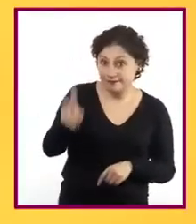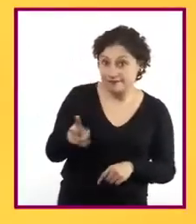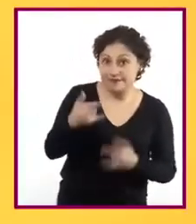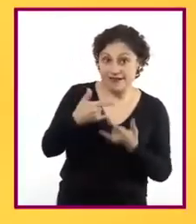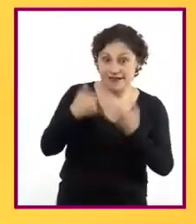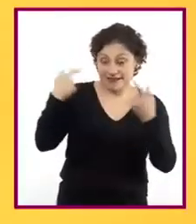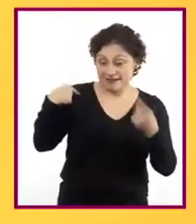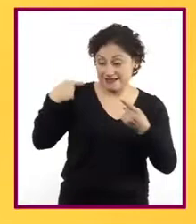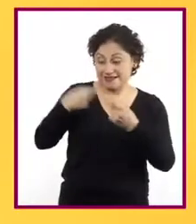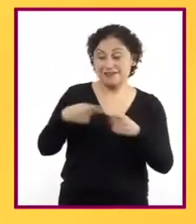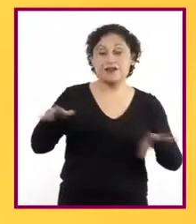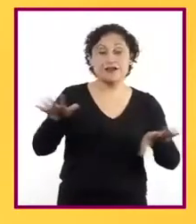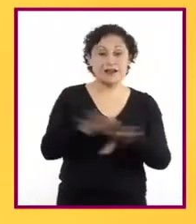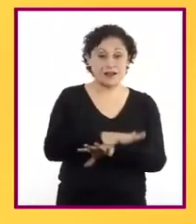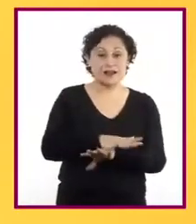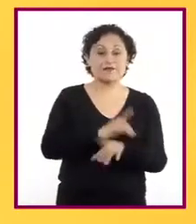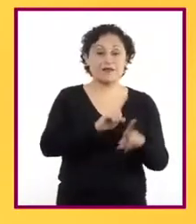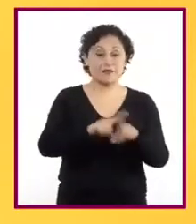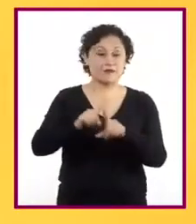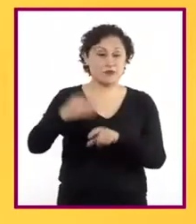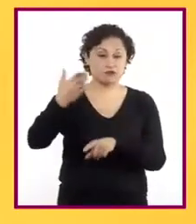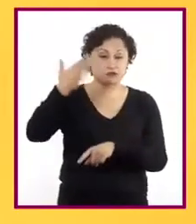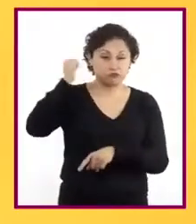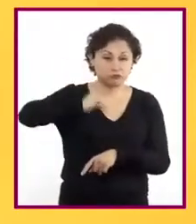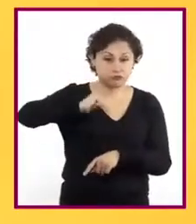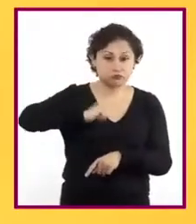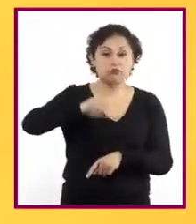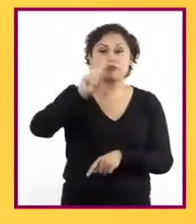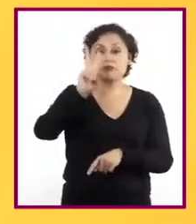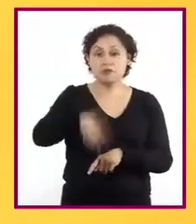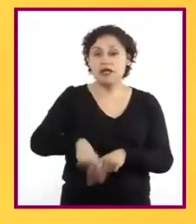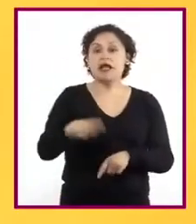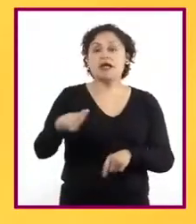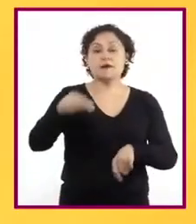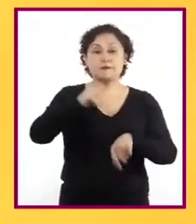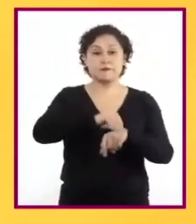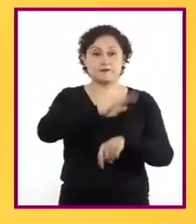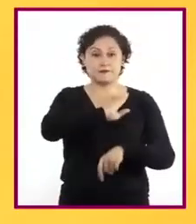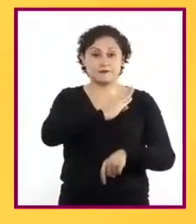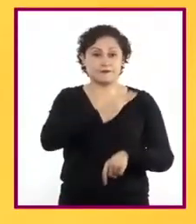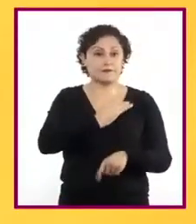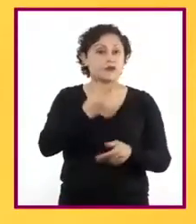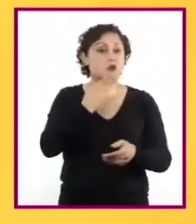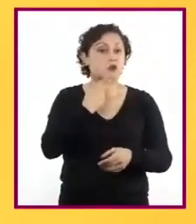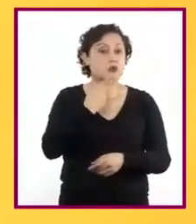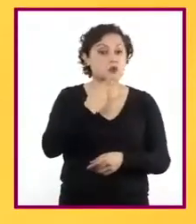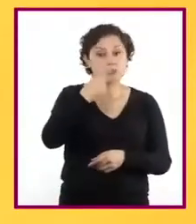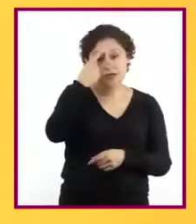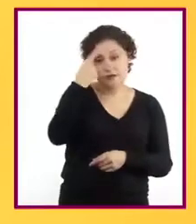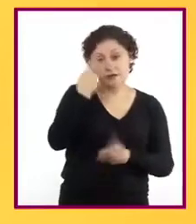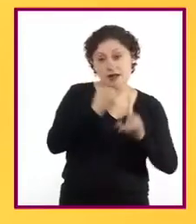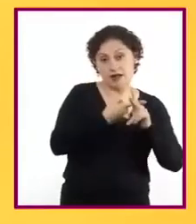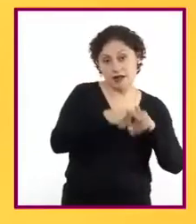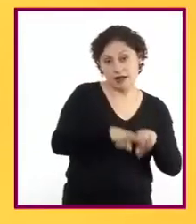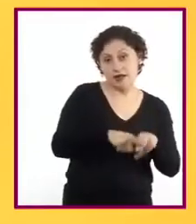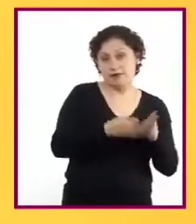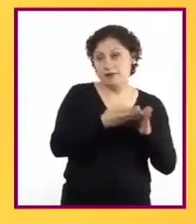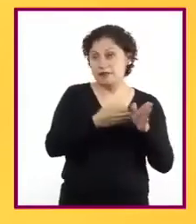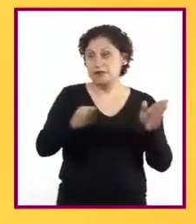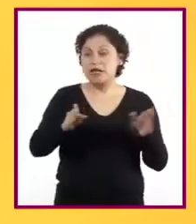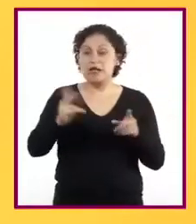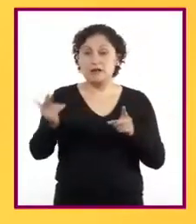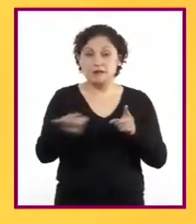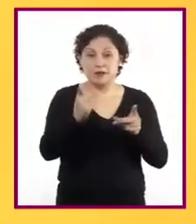signos de puntuación es muy antigua, y algo distintivo en el español es el uso de los signos de aperturas en todas las